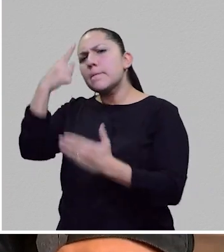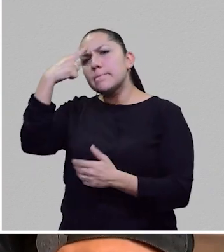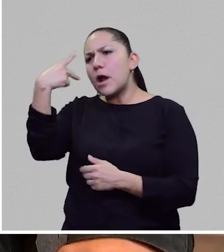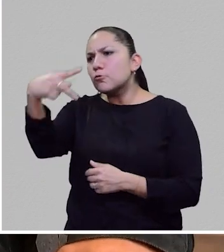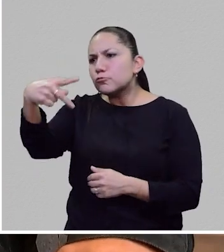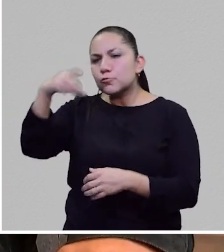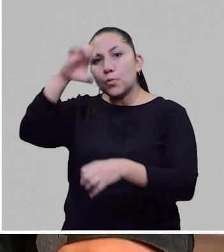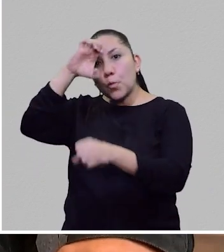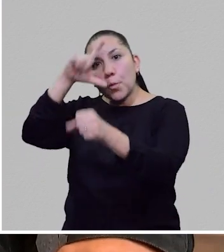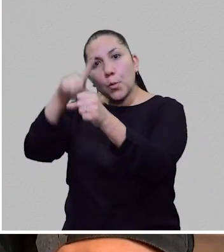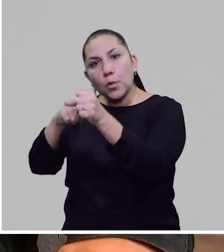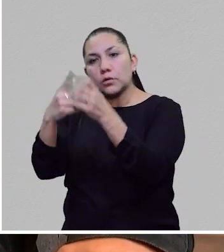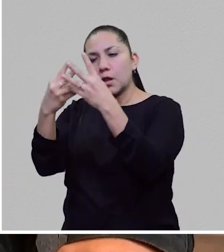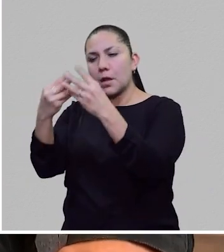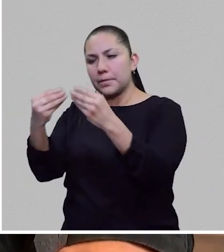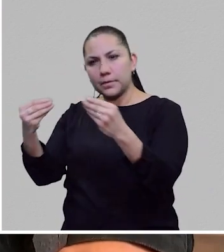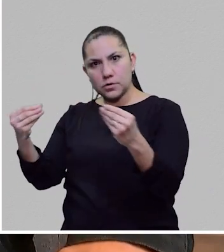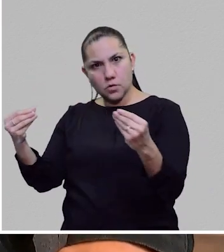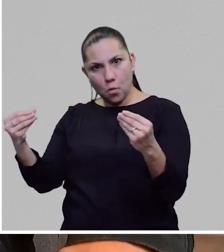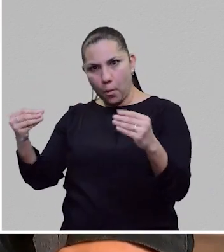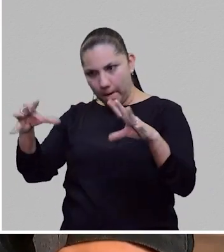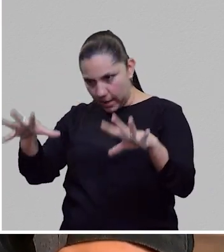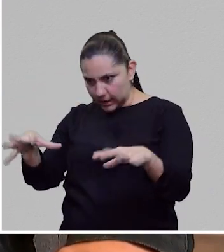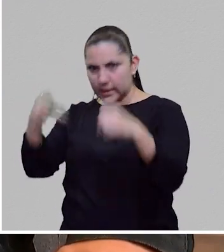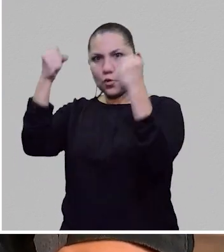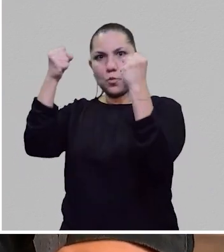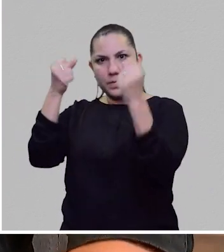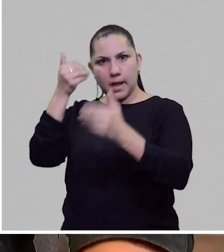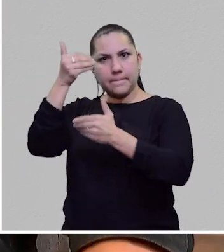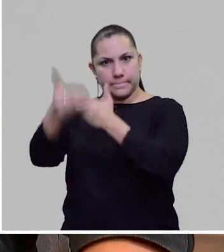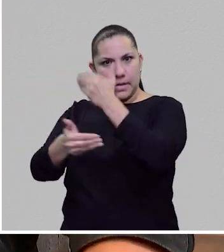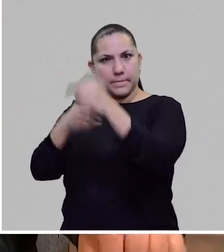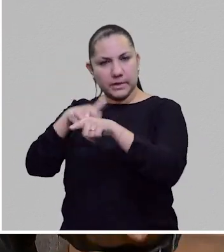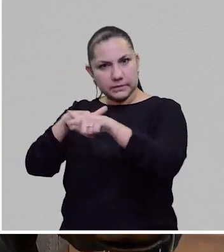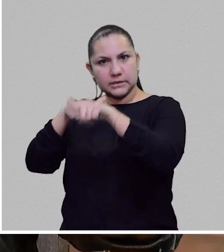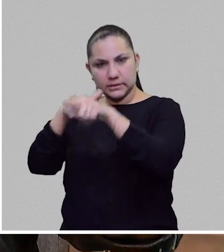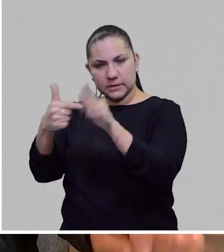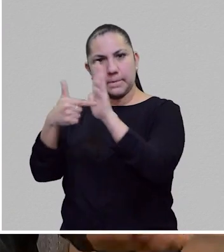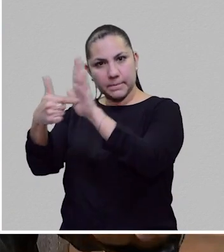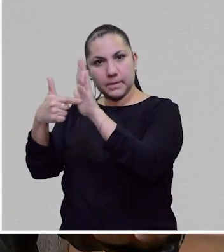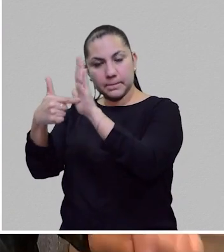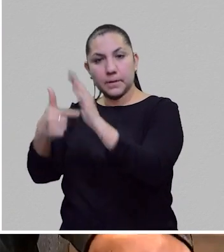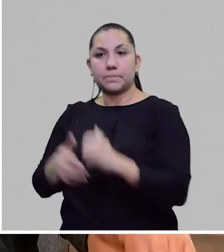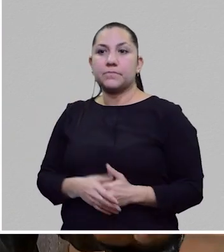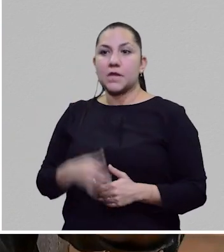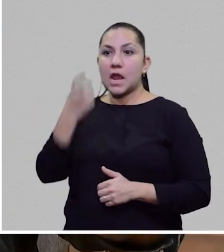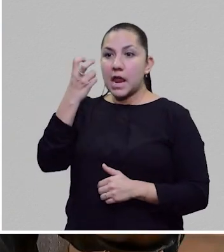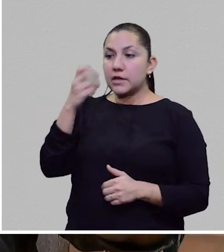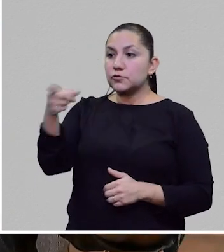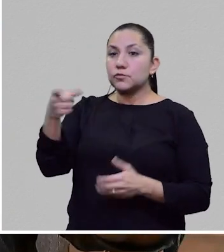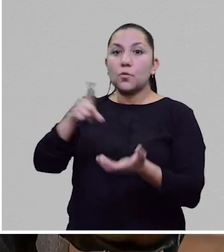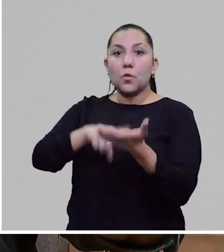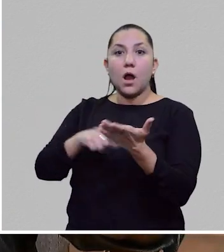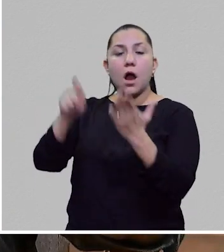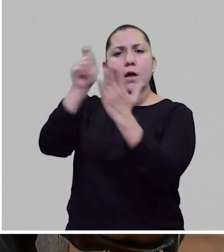folclor literario checo, pero también es un autor de la imaginación y él escribe una novela